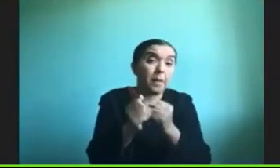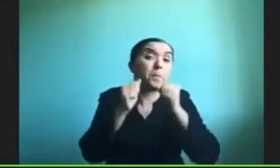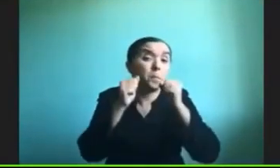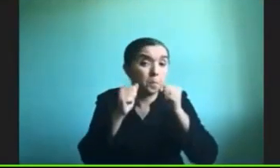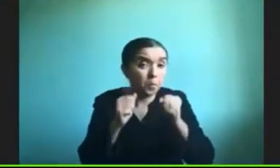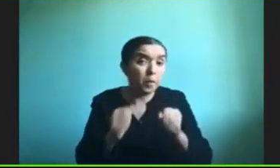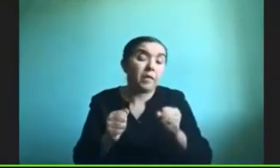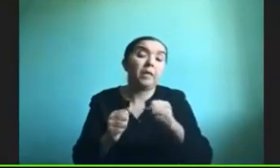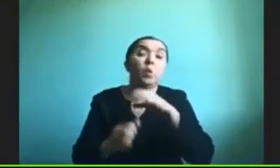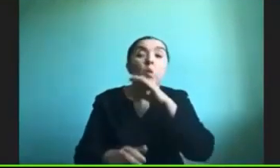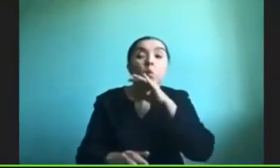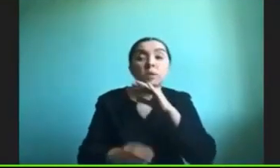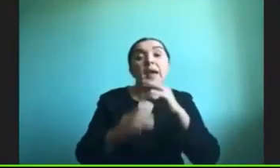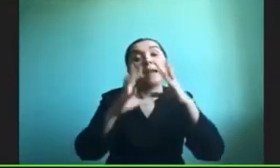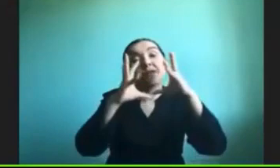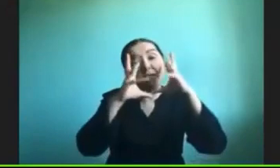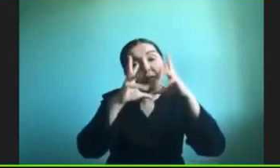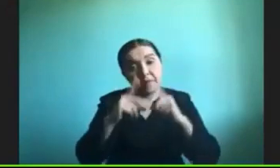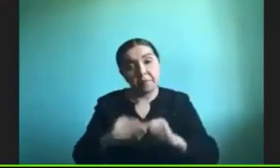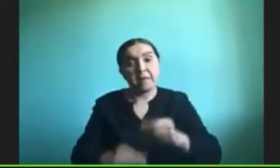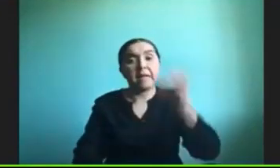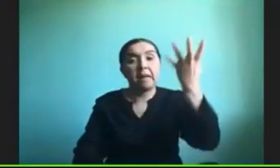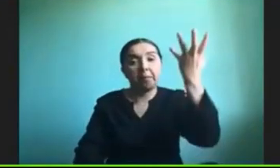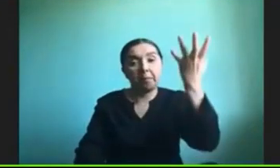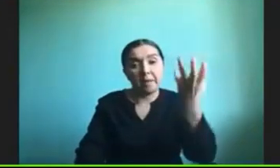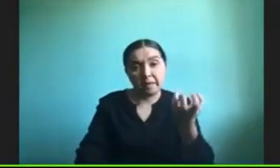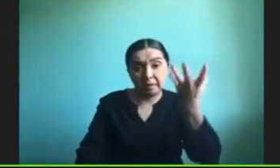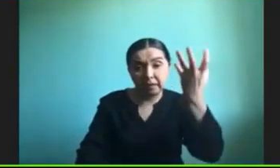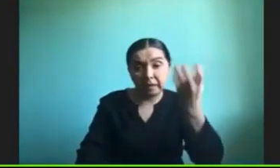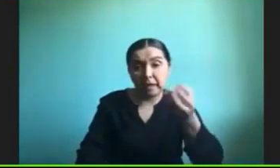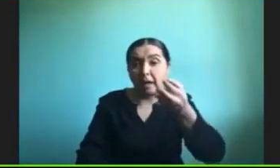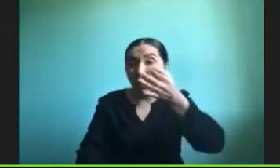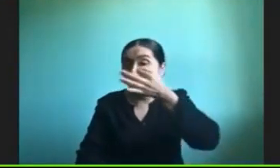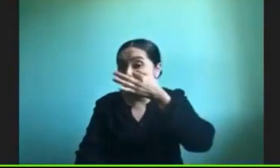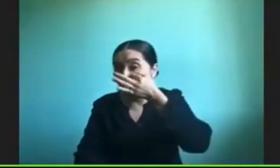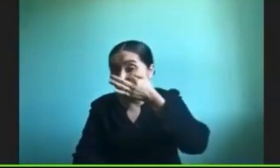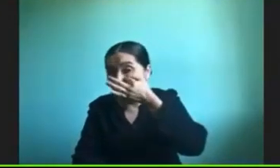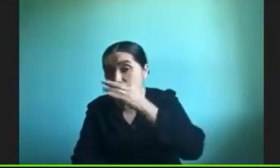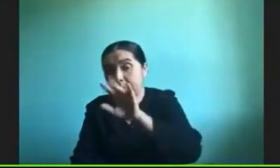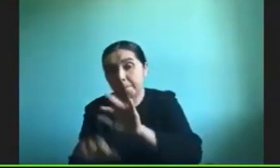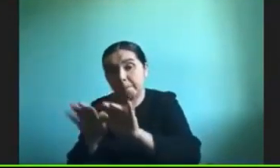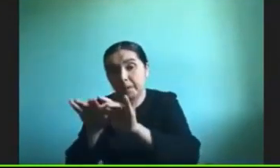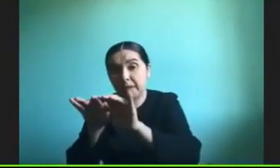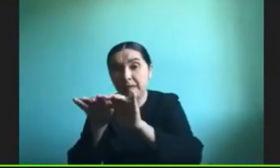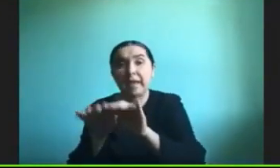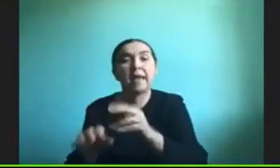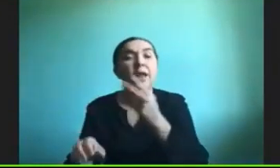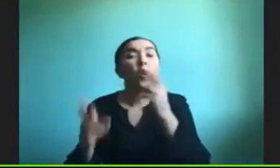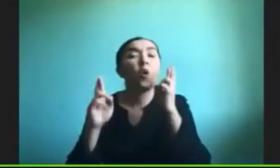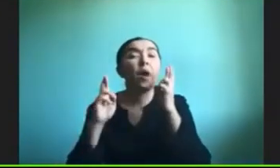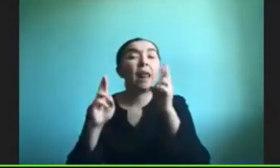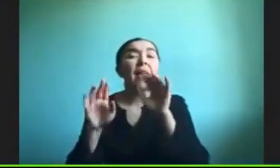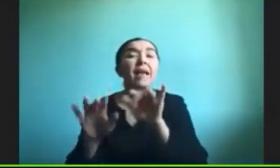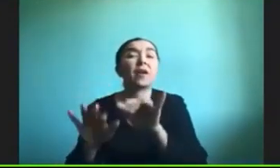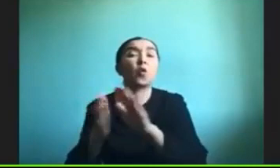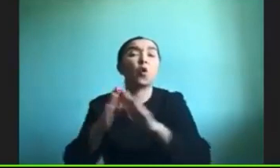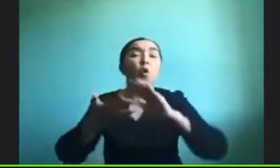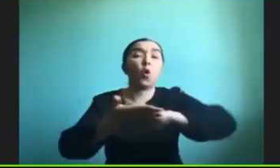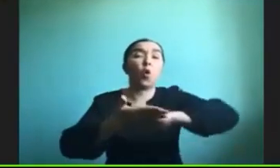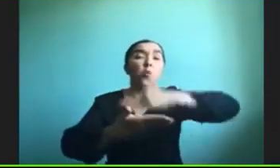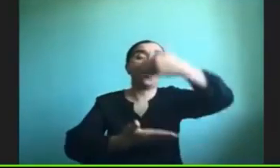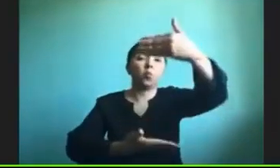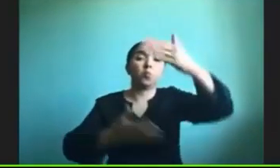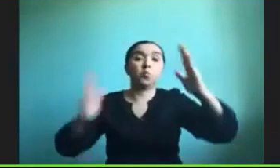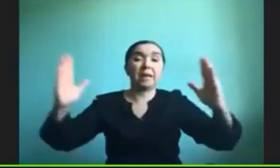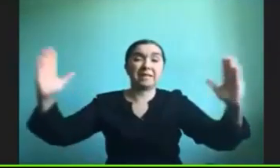los puedan descargar o que los puedan visualizar lo ideal sea lo ideal es que lo vean desde el computador porque es más grande los estímulos se